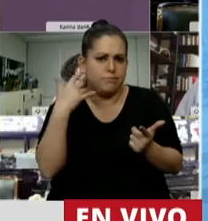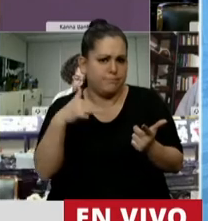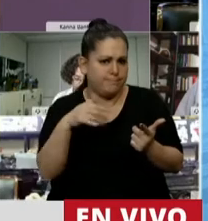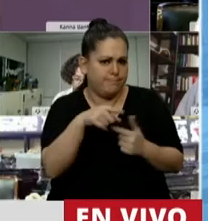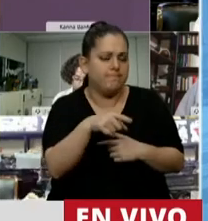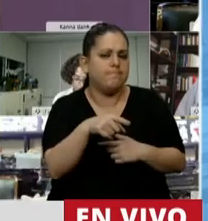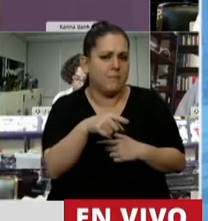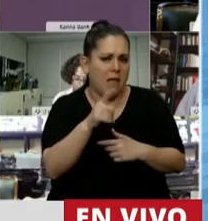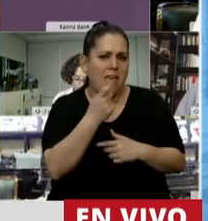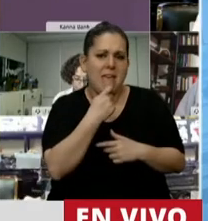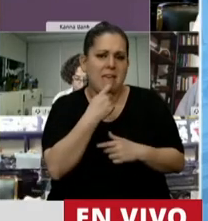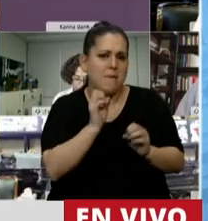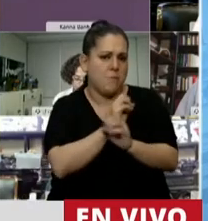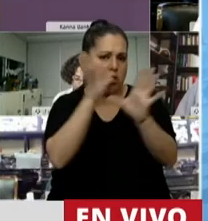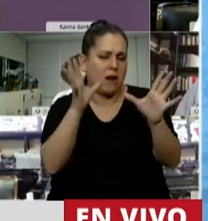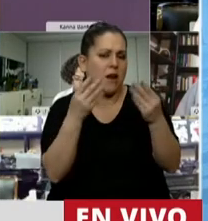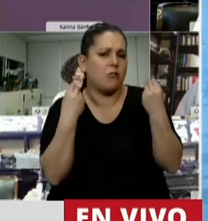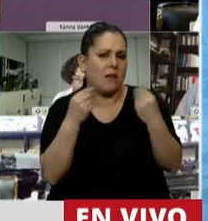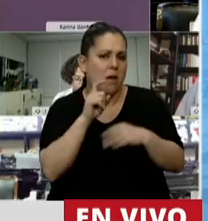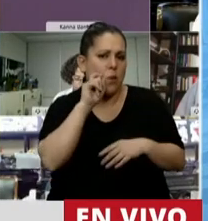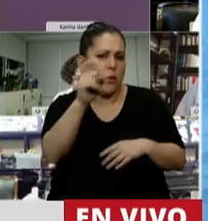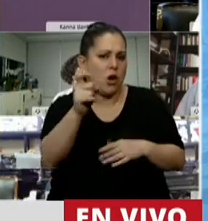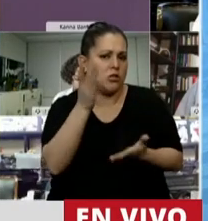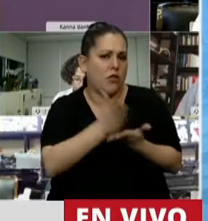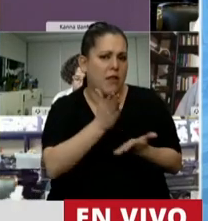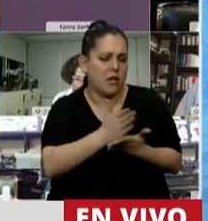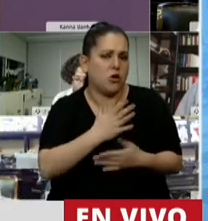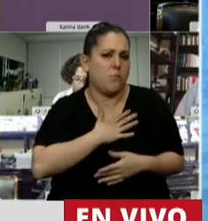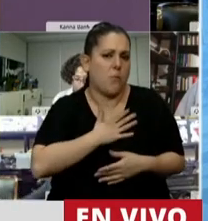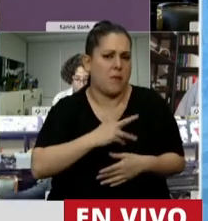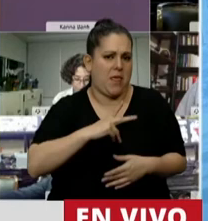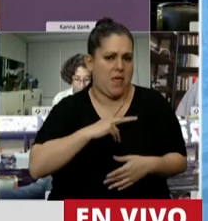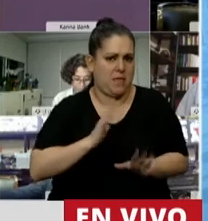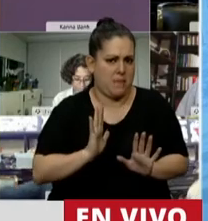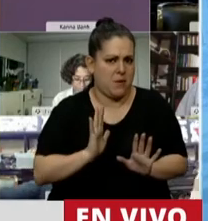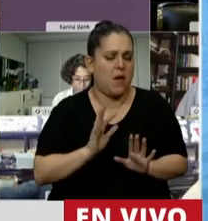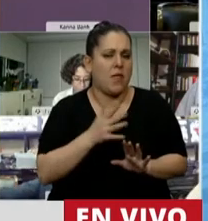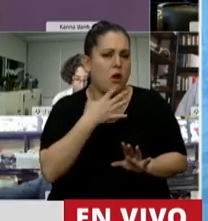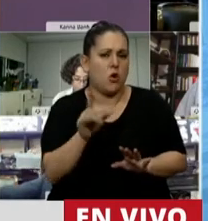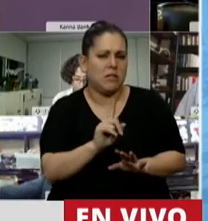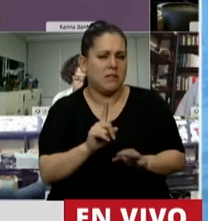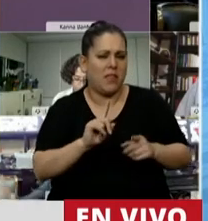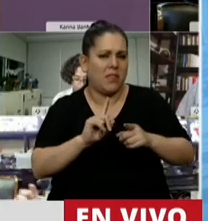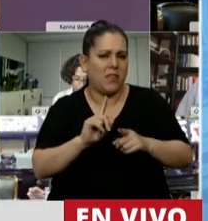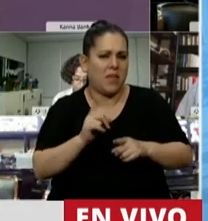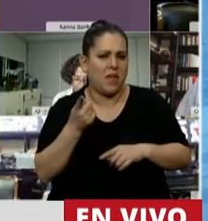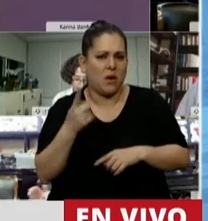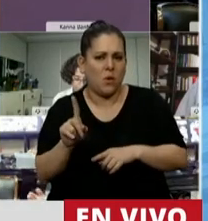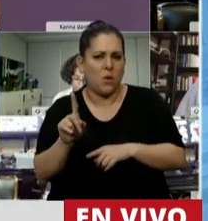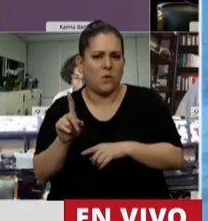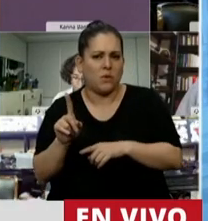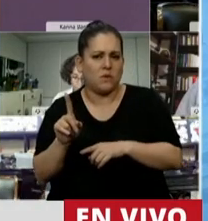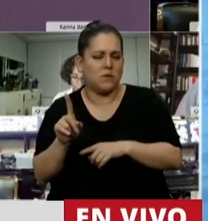ejemplo de lo que es la violación del derecho de propiedad. No se entiende cuál es la relación entre la necesidad de